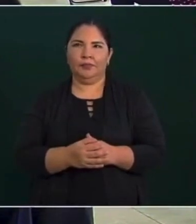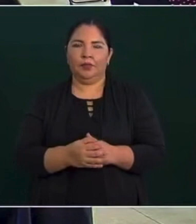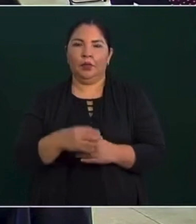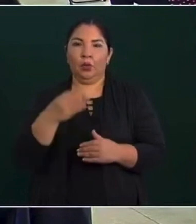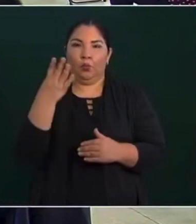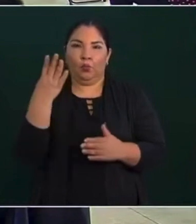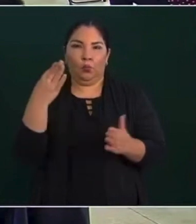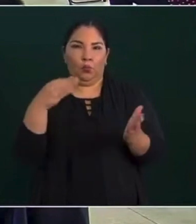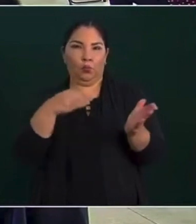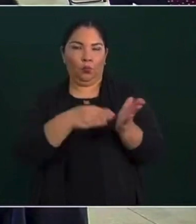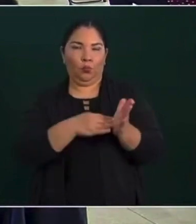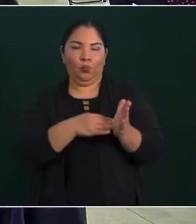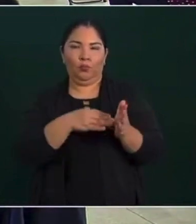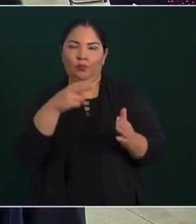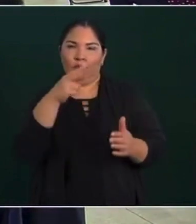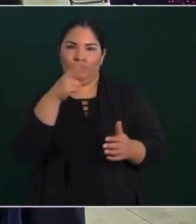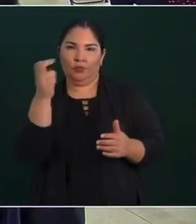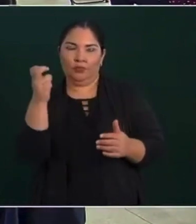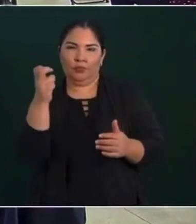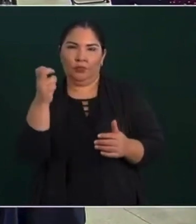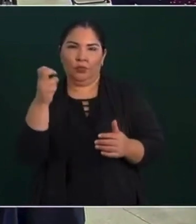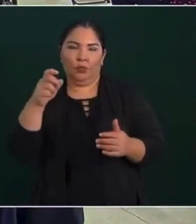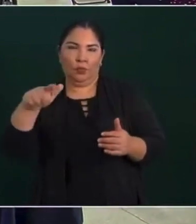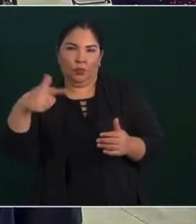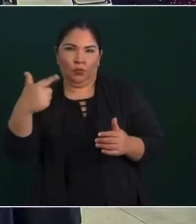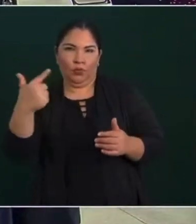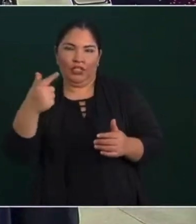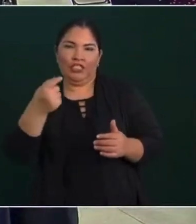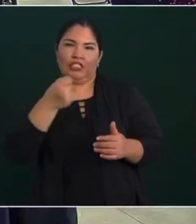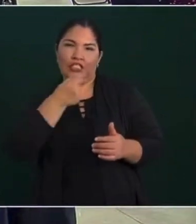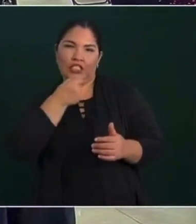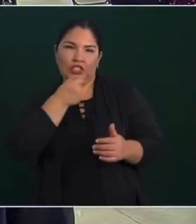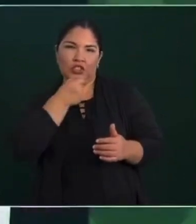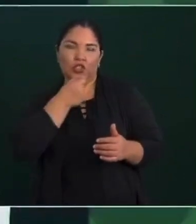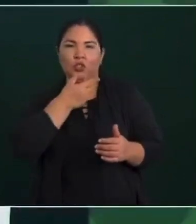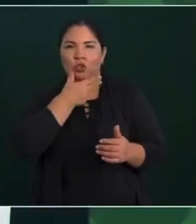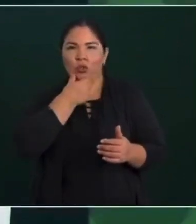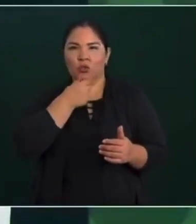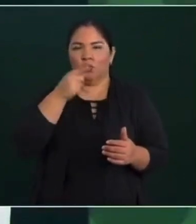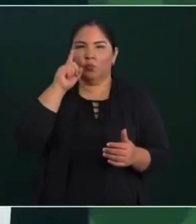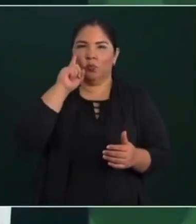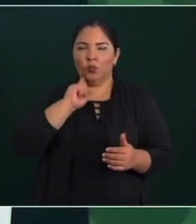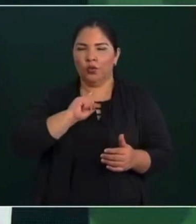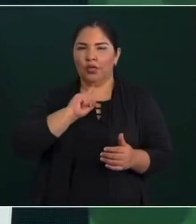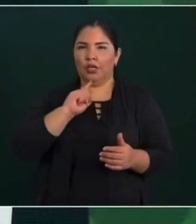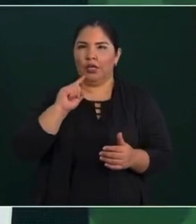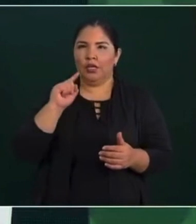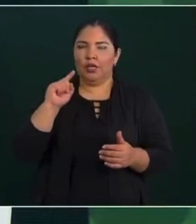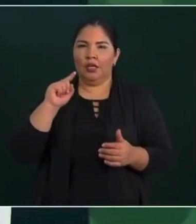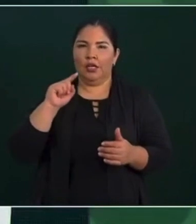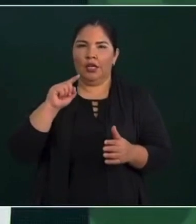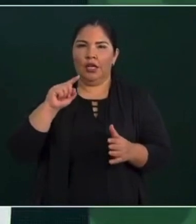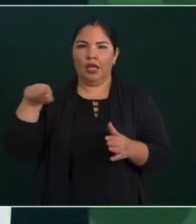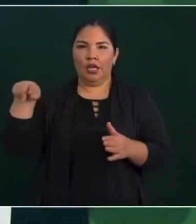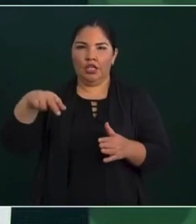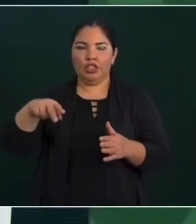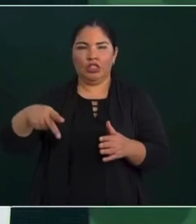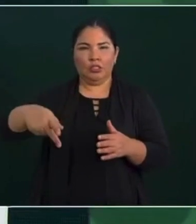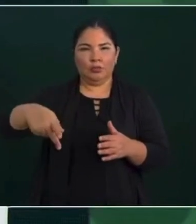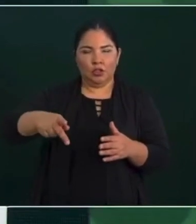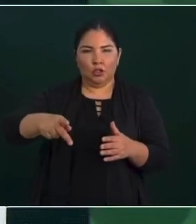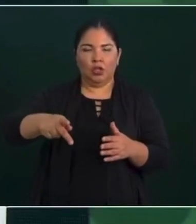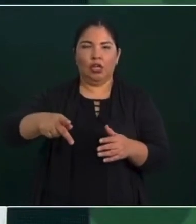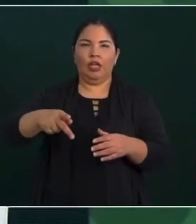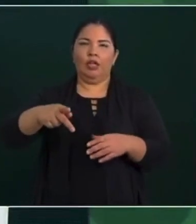Cuatro mil 212 niñas y niños de preescolar, primaria y